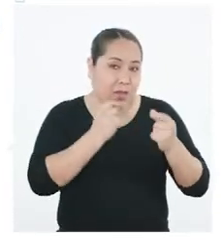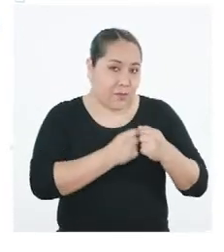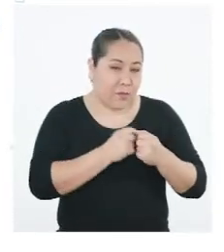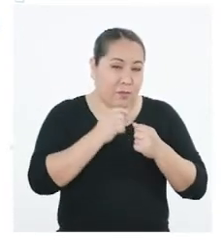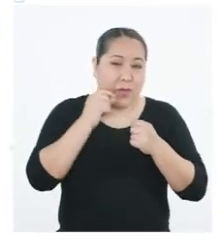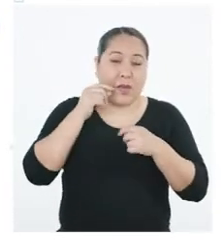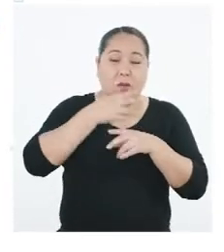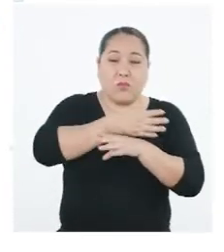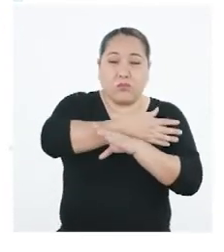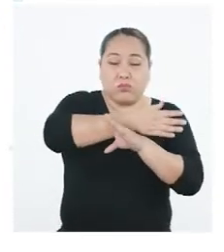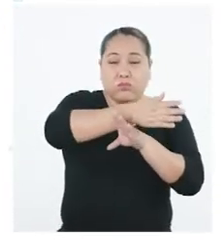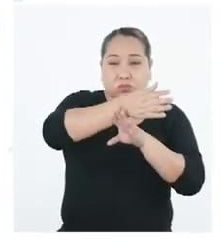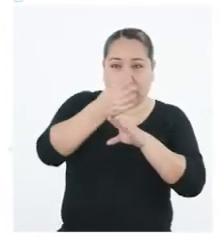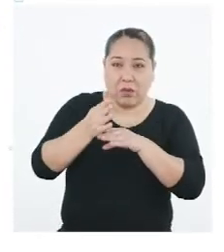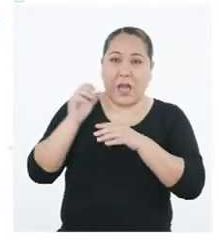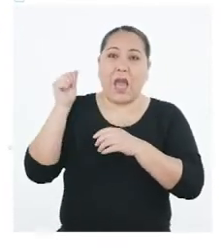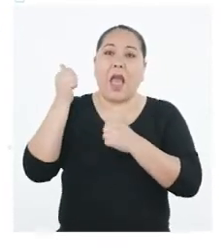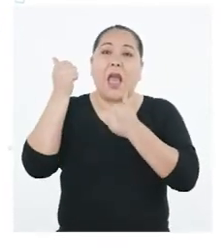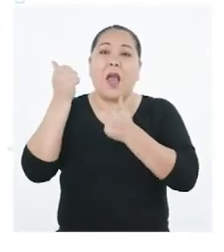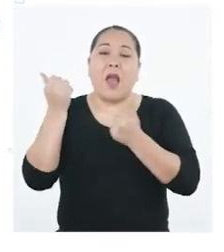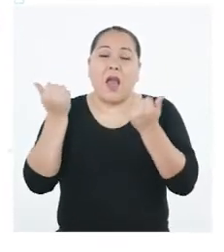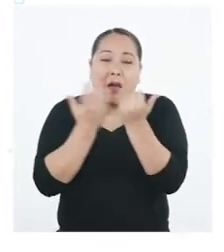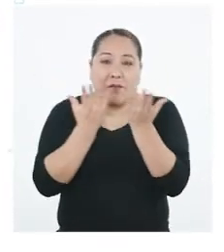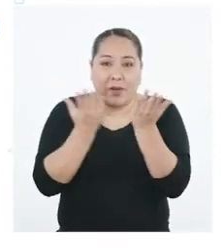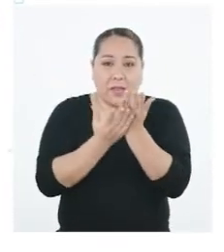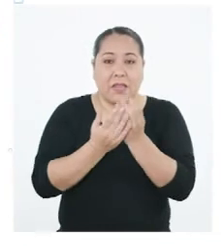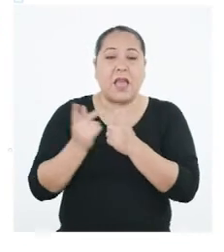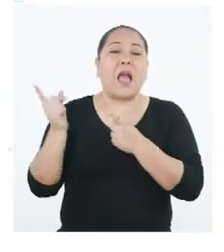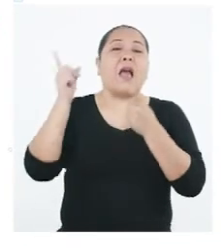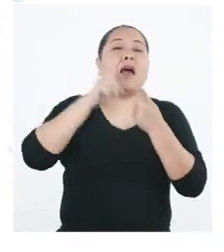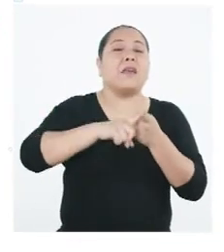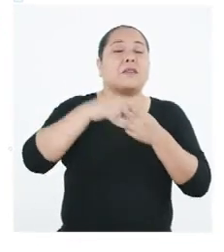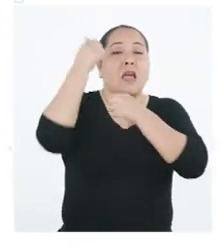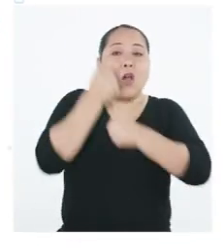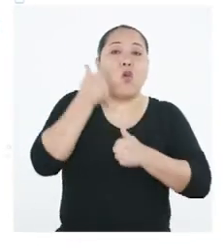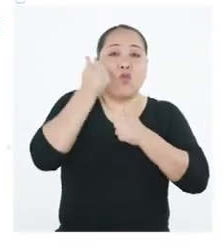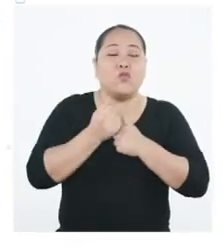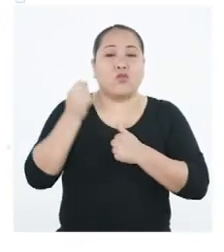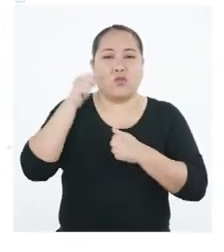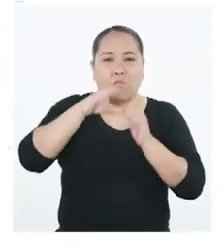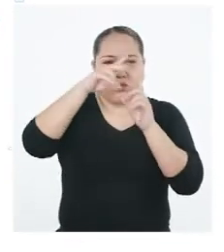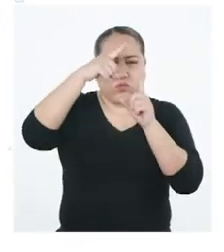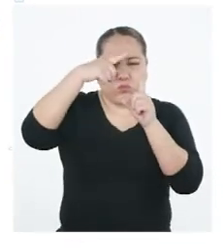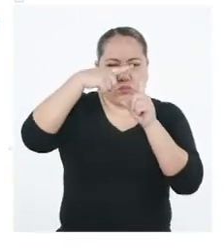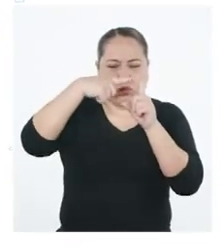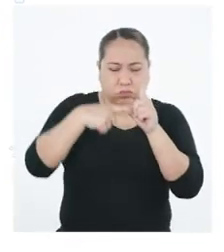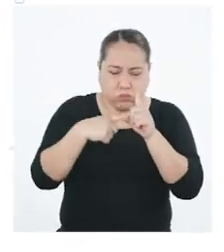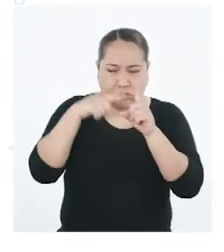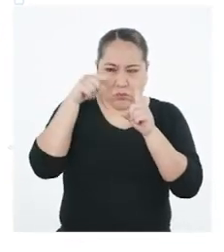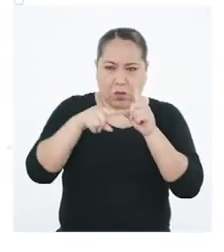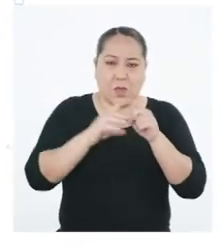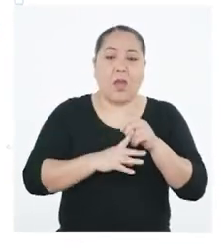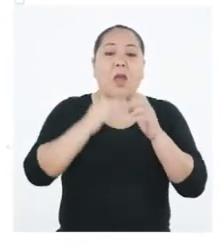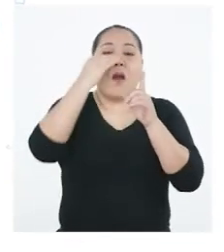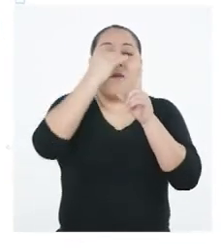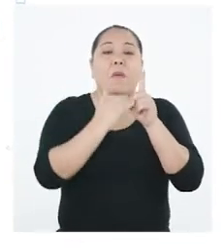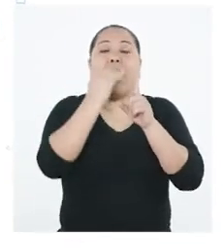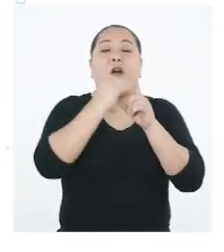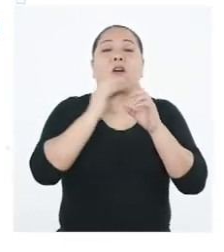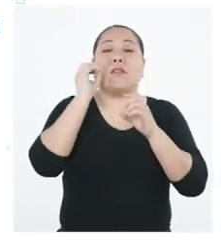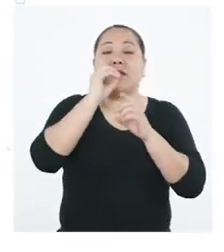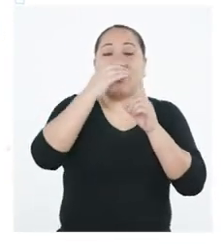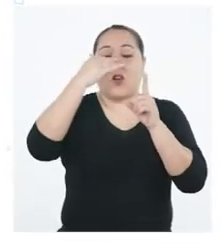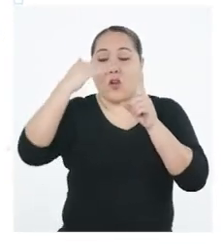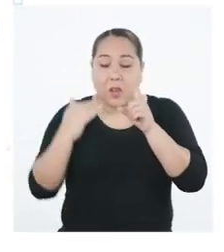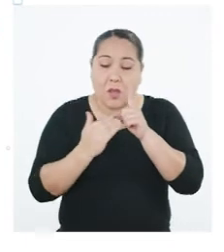prolongada, entre abril y agosto. Se produce por el descenso de la temperatura, por debajo de los